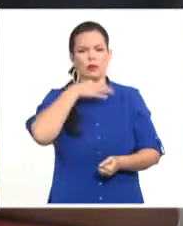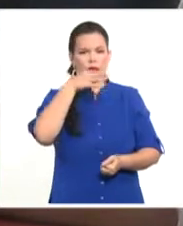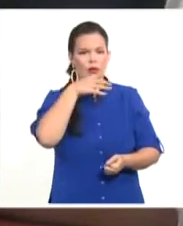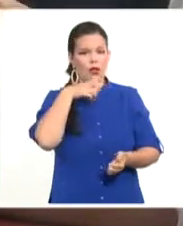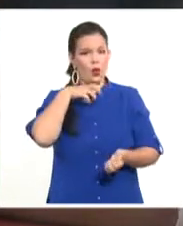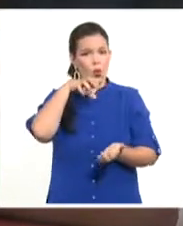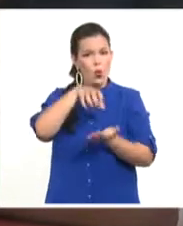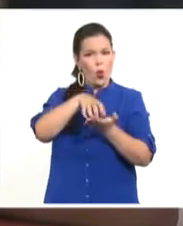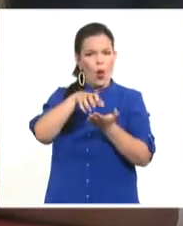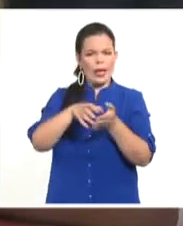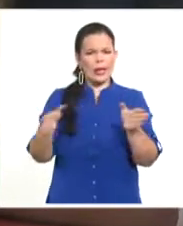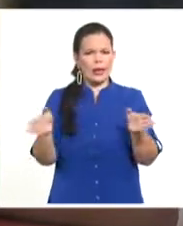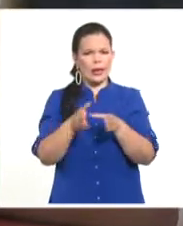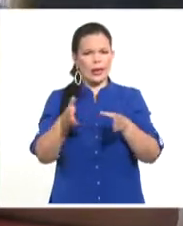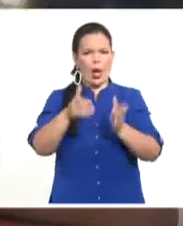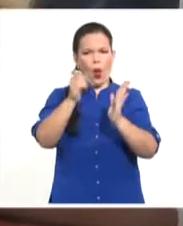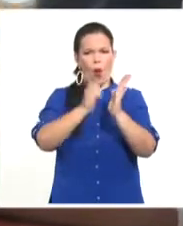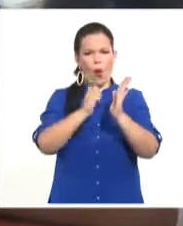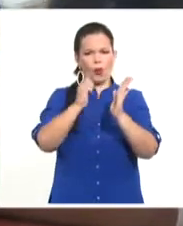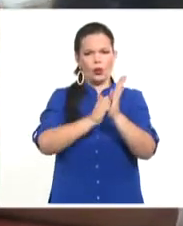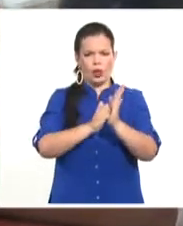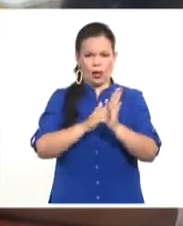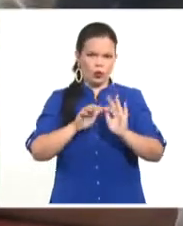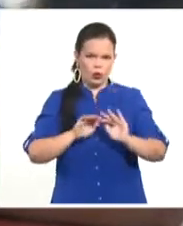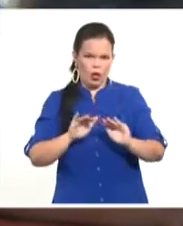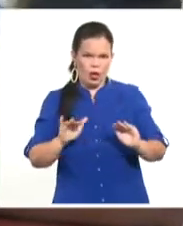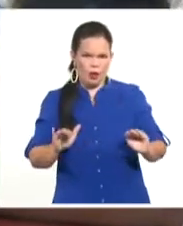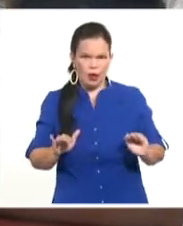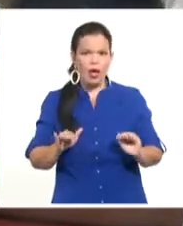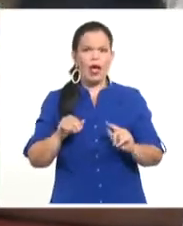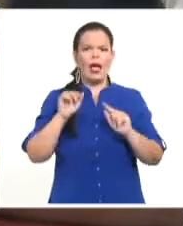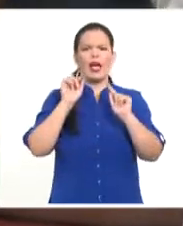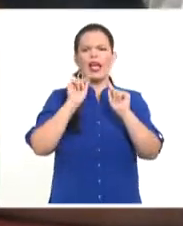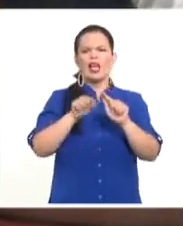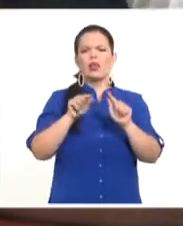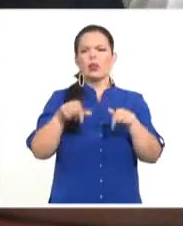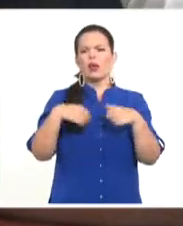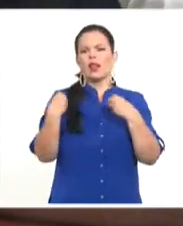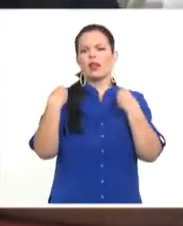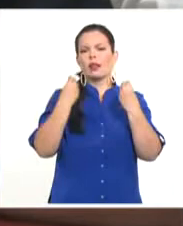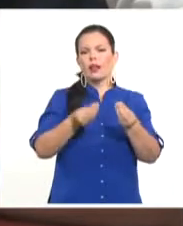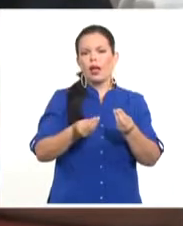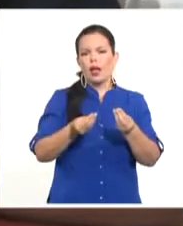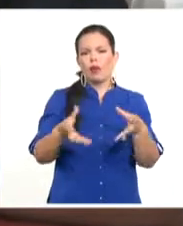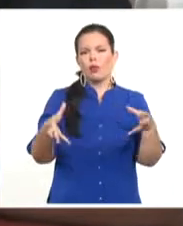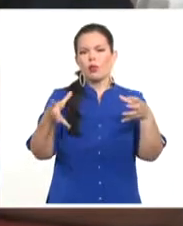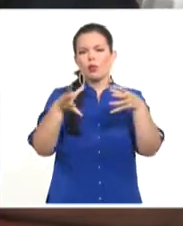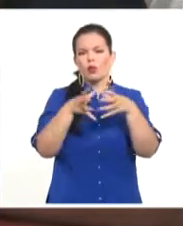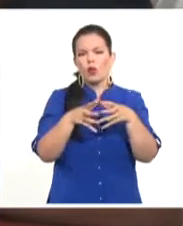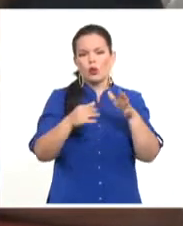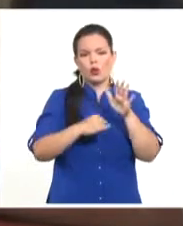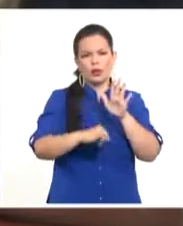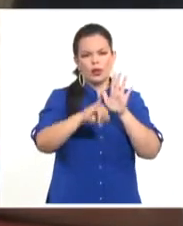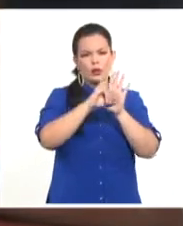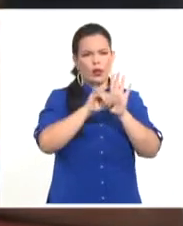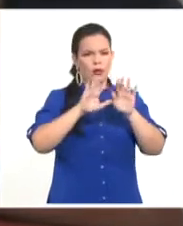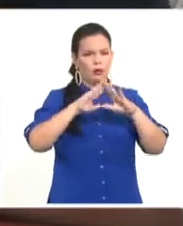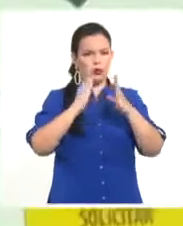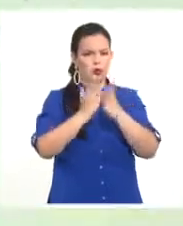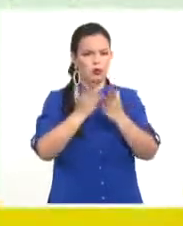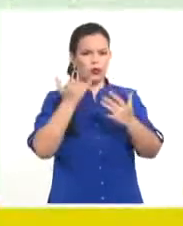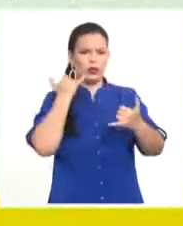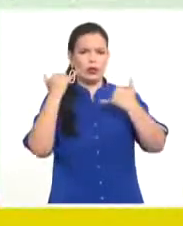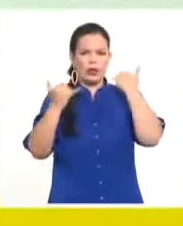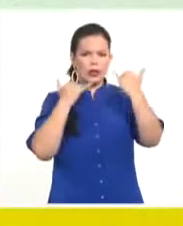o sea, puramente el micrositio incluye un módulo de identidad, un módulo de descripción general un módulo de contactos que ahí puede